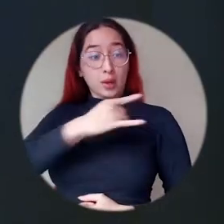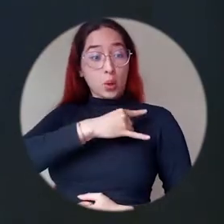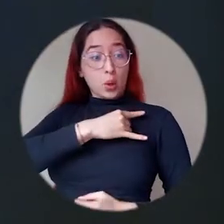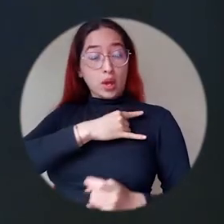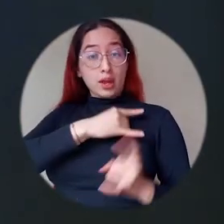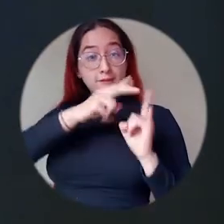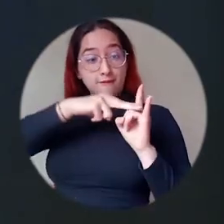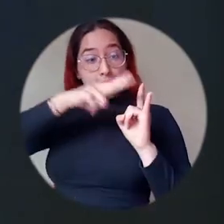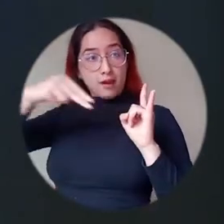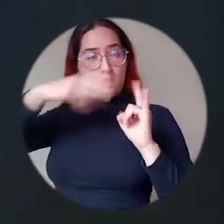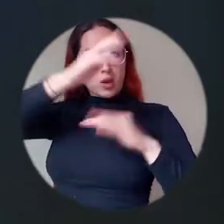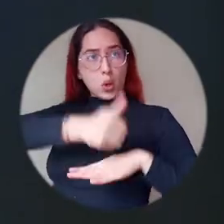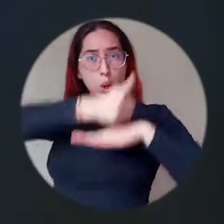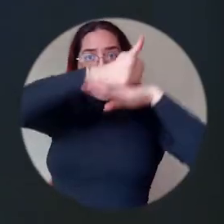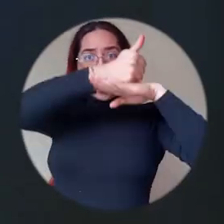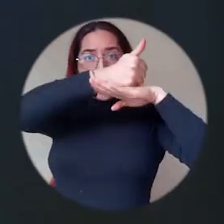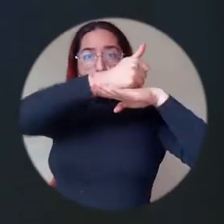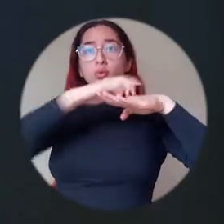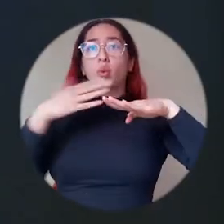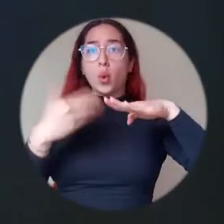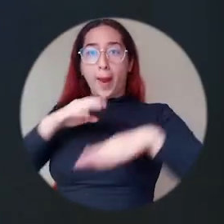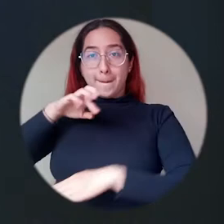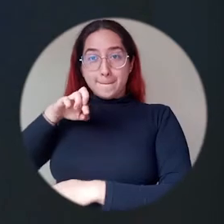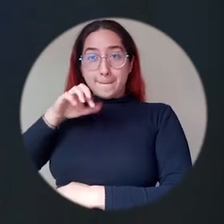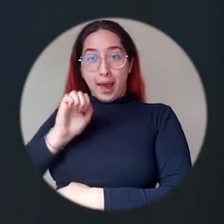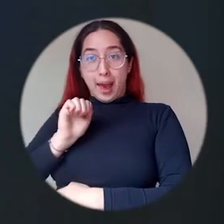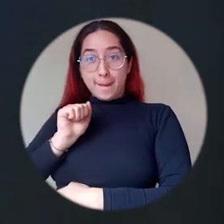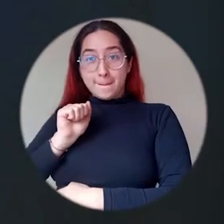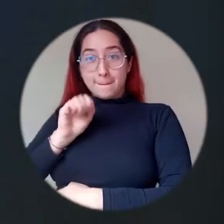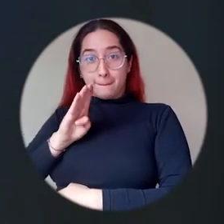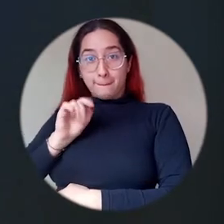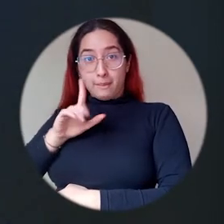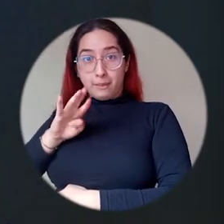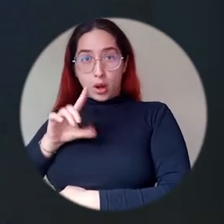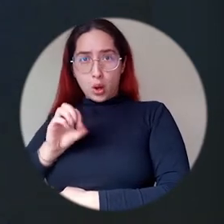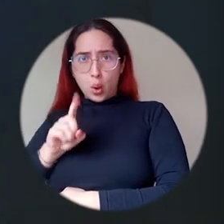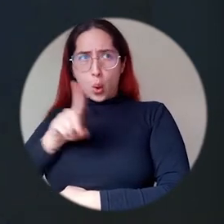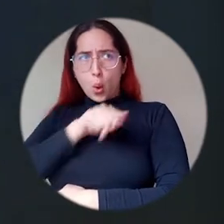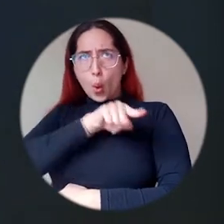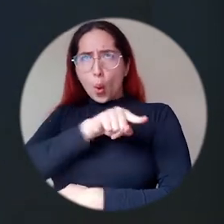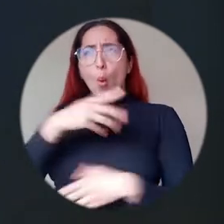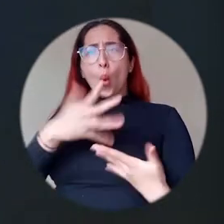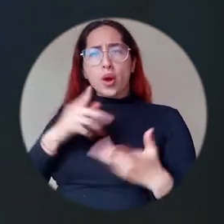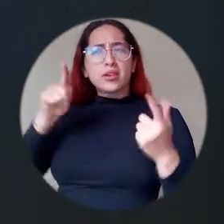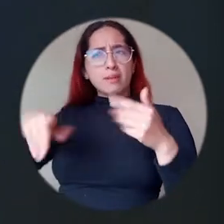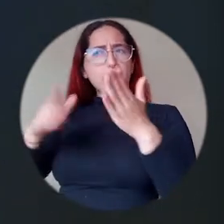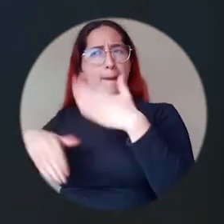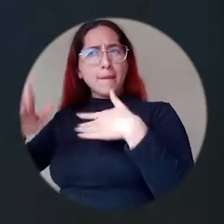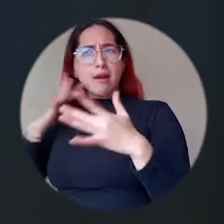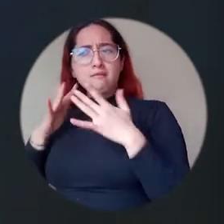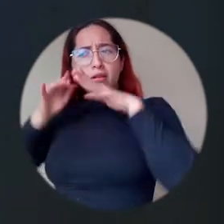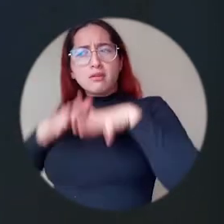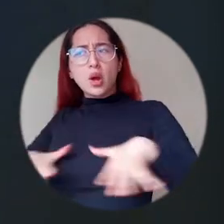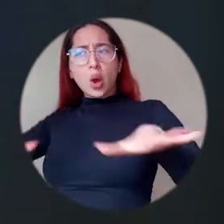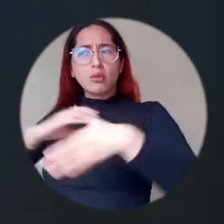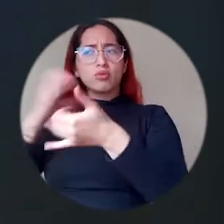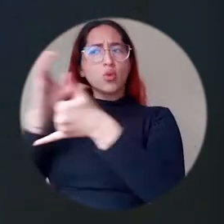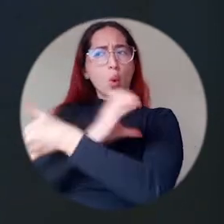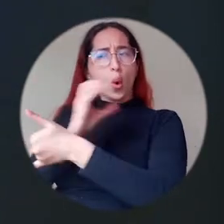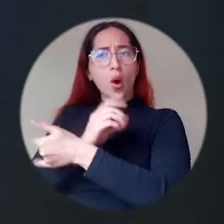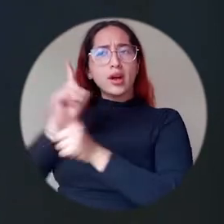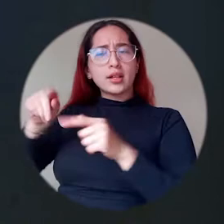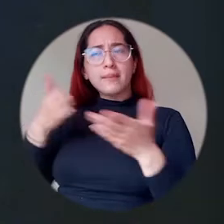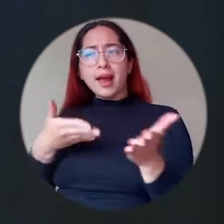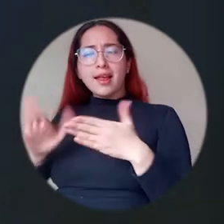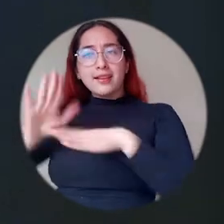del rector Pablo Vera, en particular también de Glenda Costa y de la